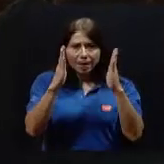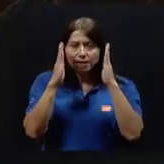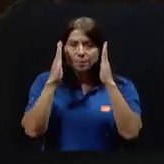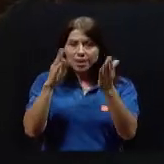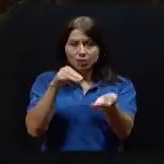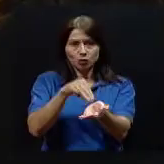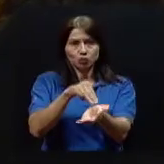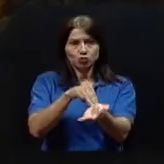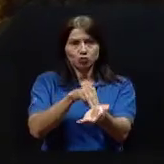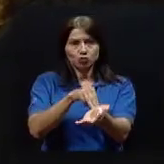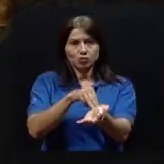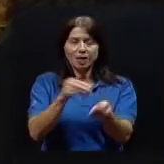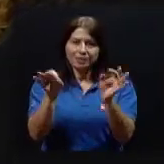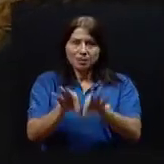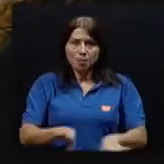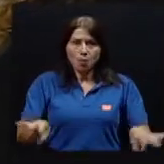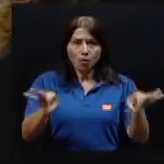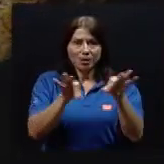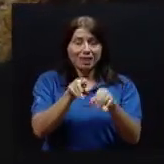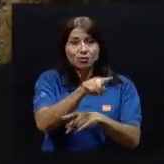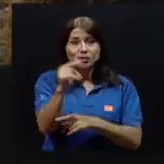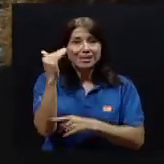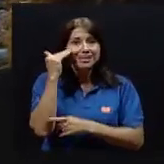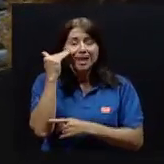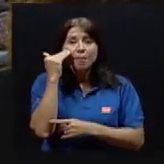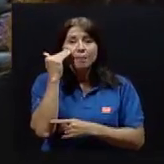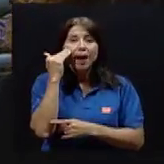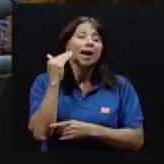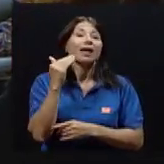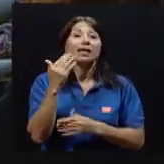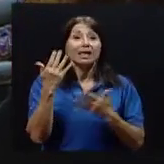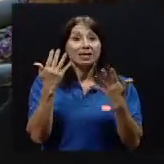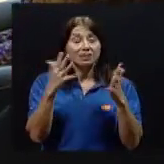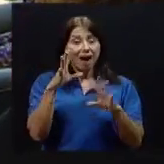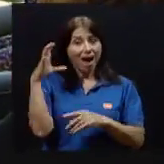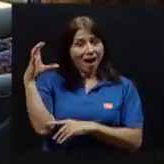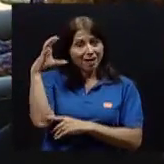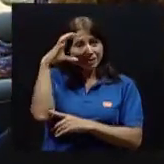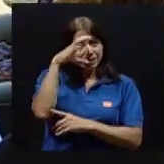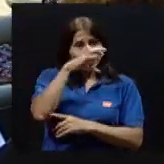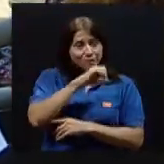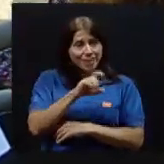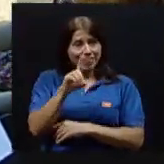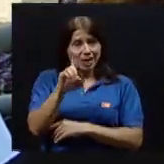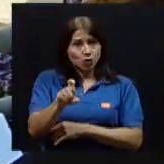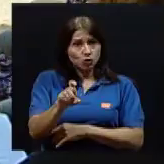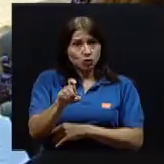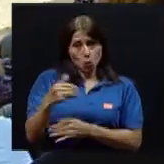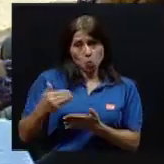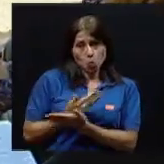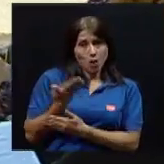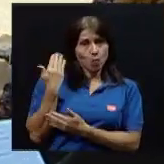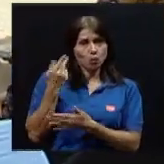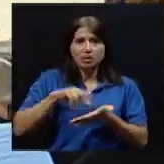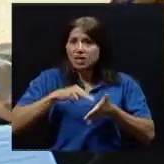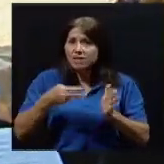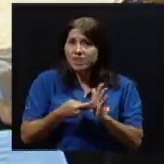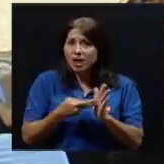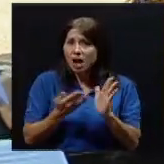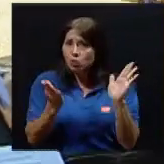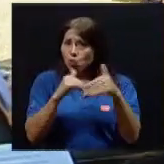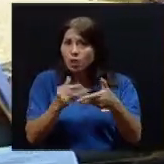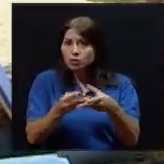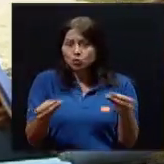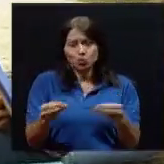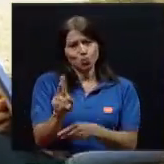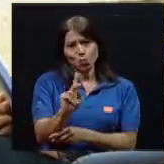es importante. Es importante que sepa que no es algo que, dado que su diagnóstico es reciente, no es que carece de opciones terapéuticas